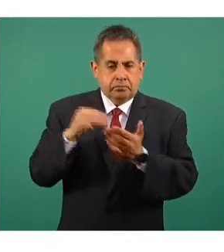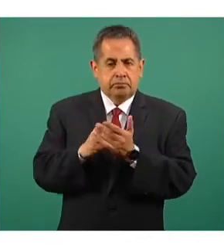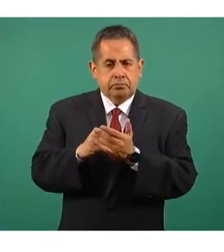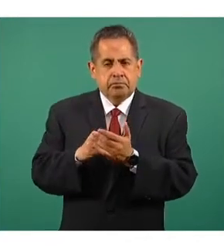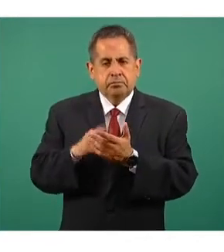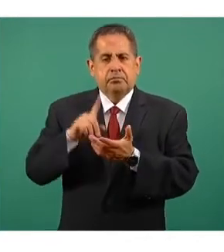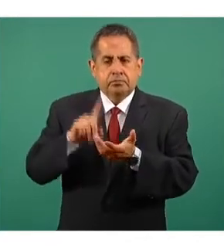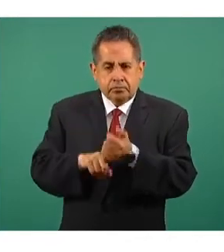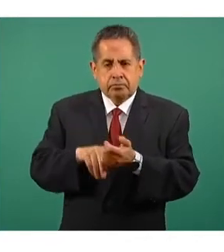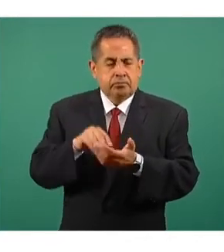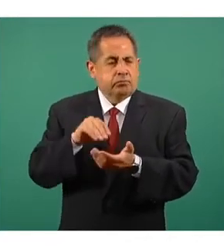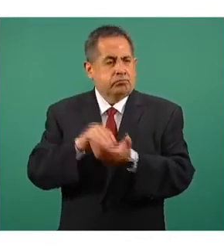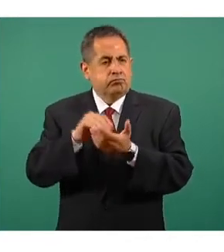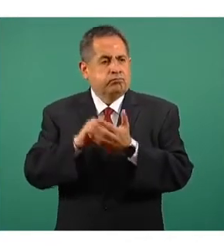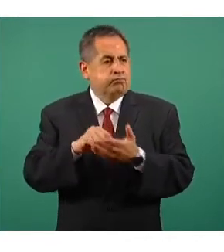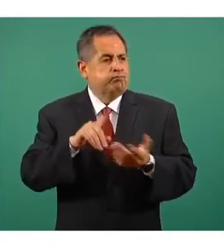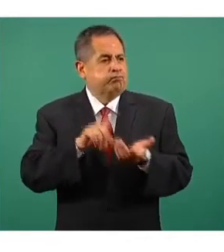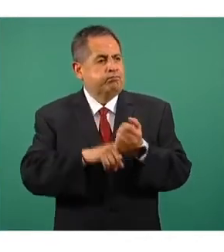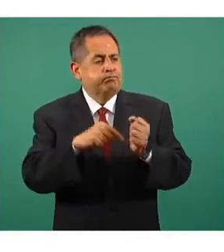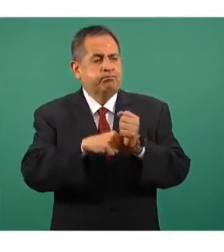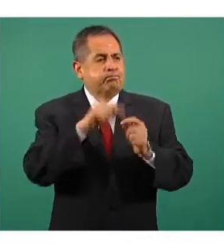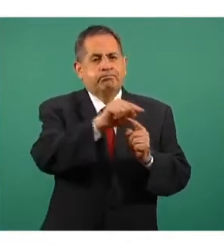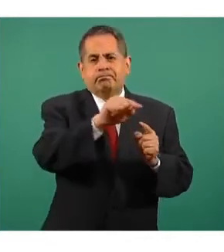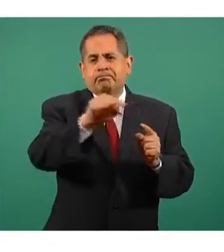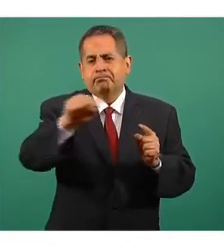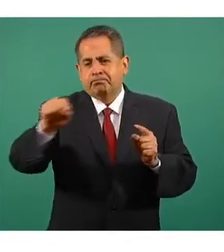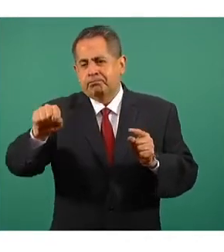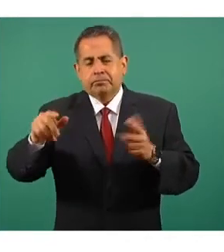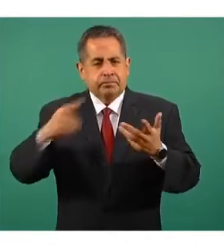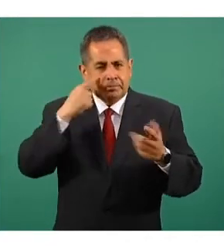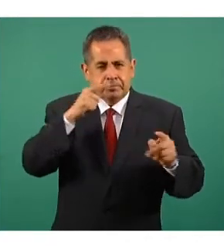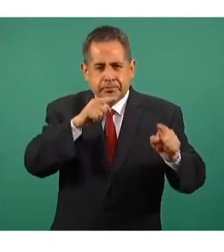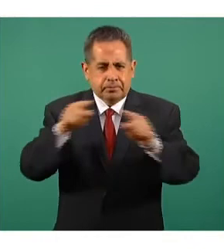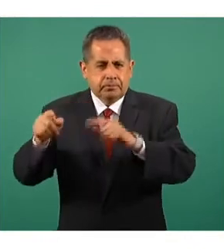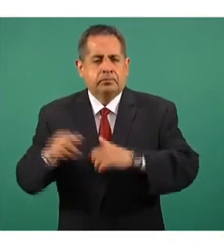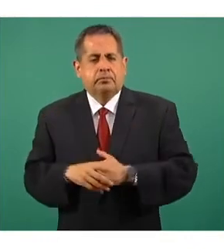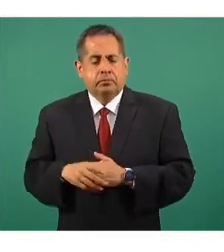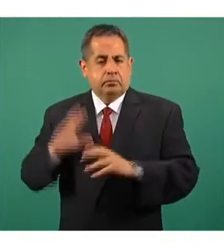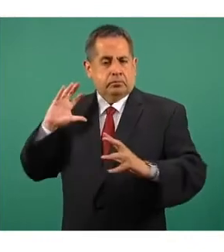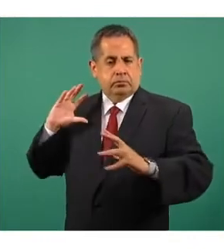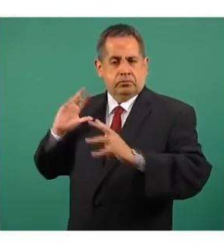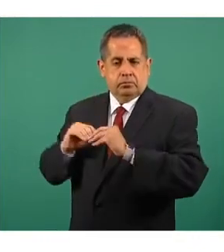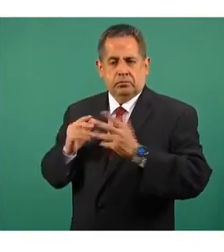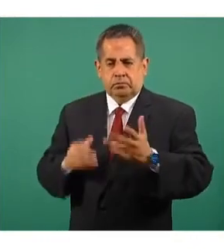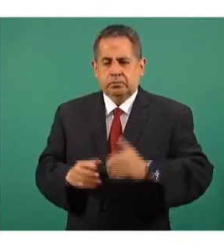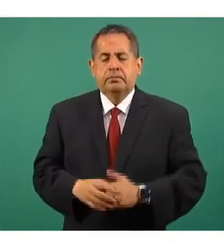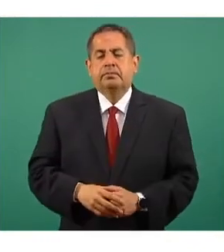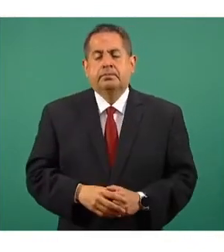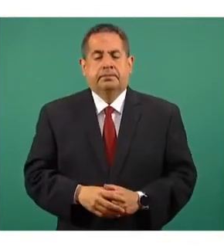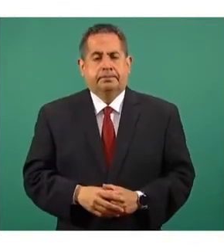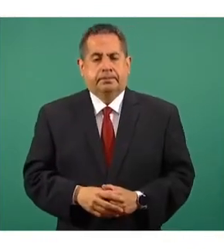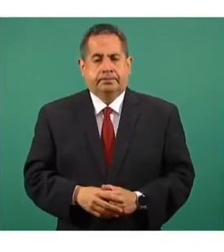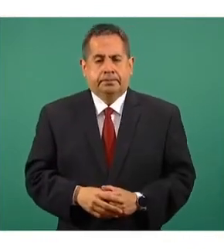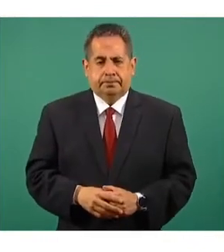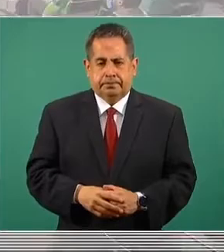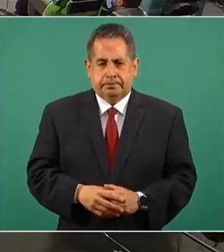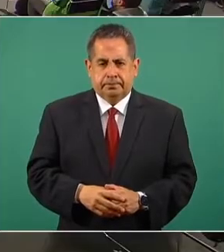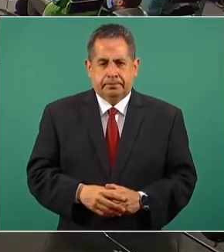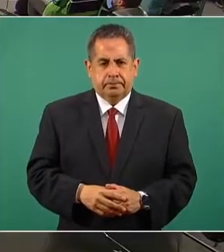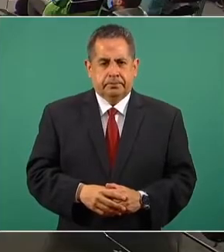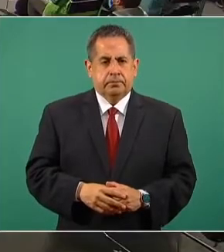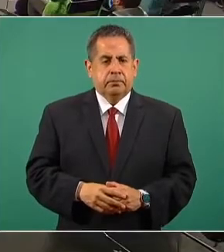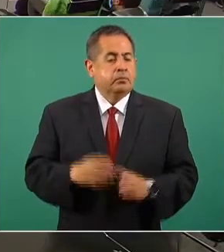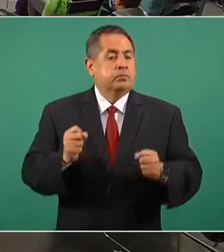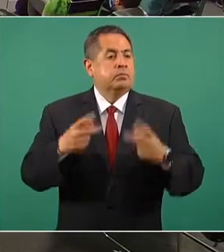activos, el resto de los números son obviamente en el acumulado. La siguiente es el índice de